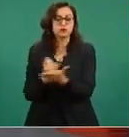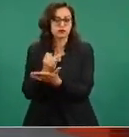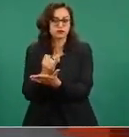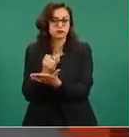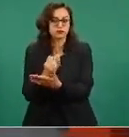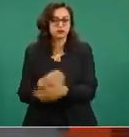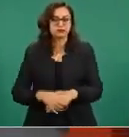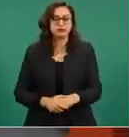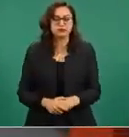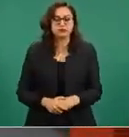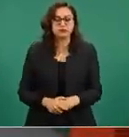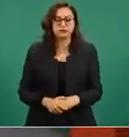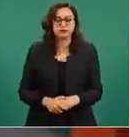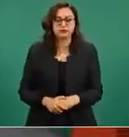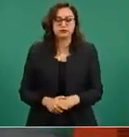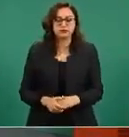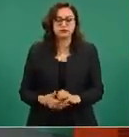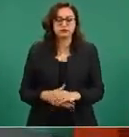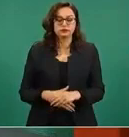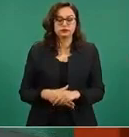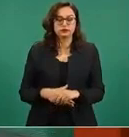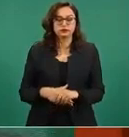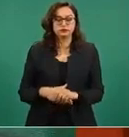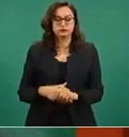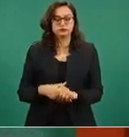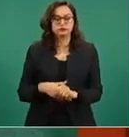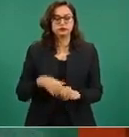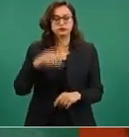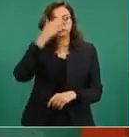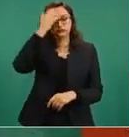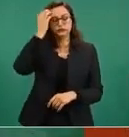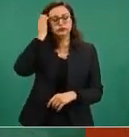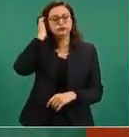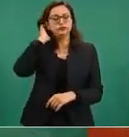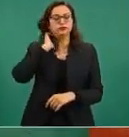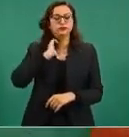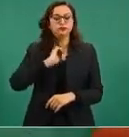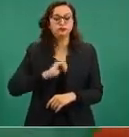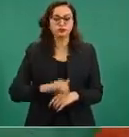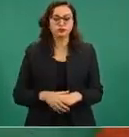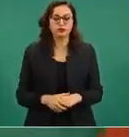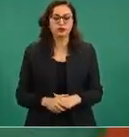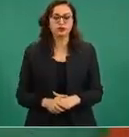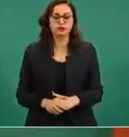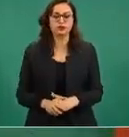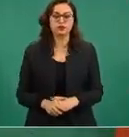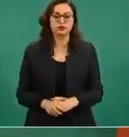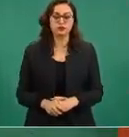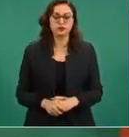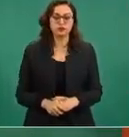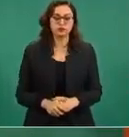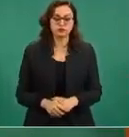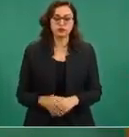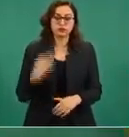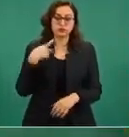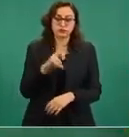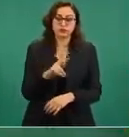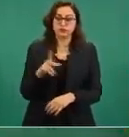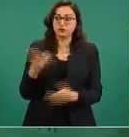Pero que sea propuesto